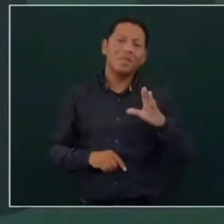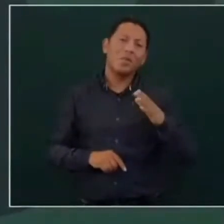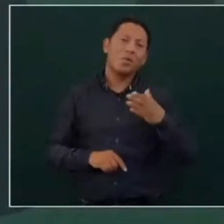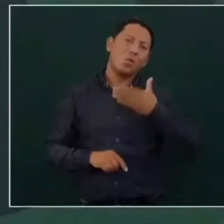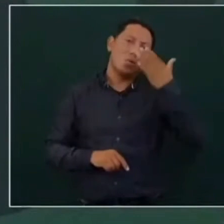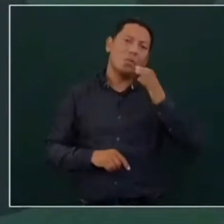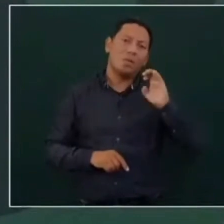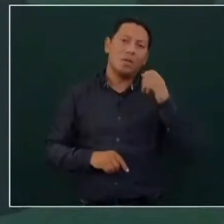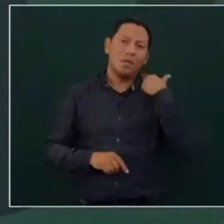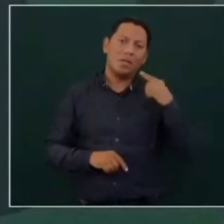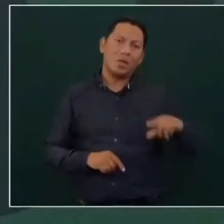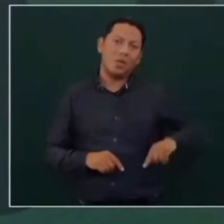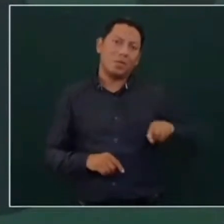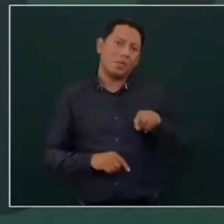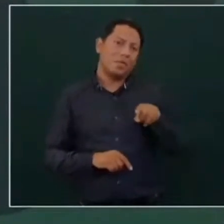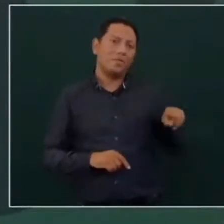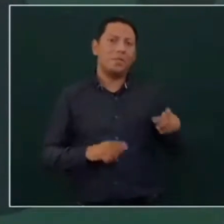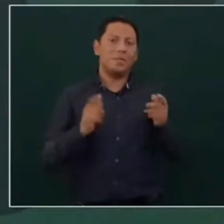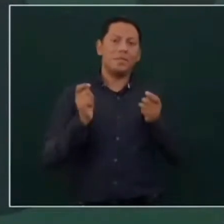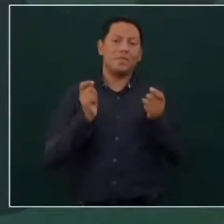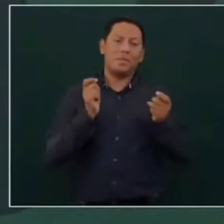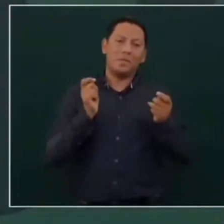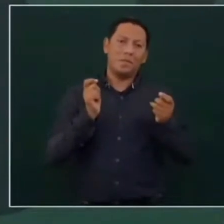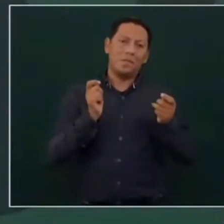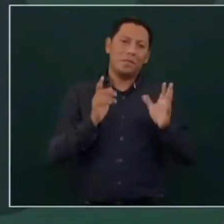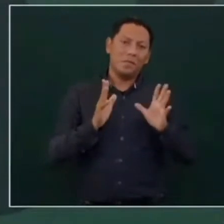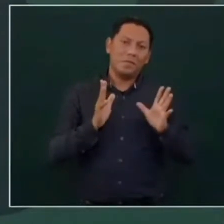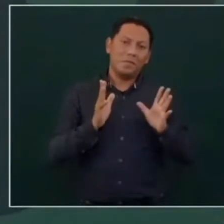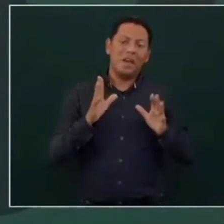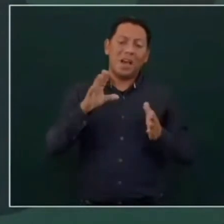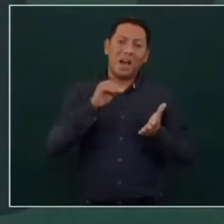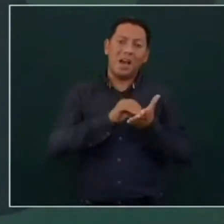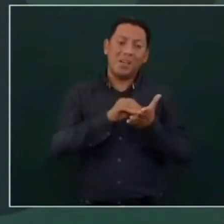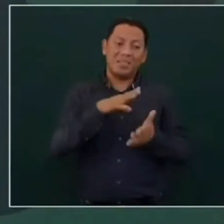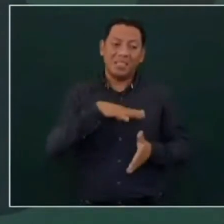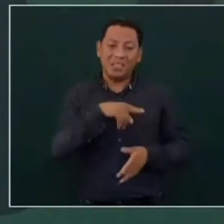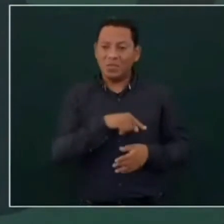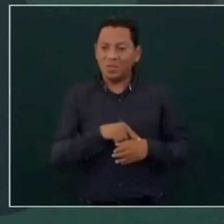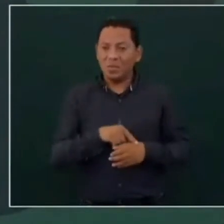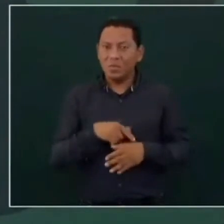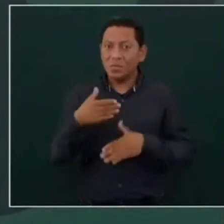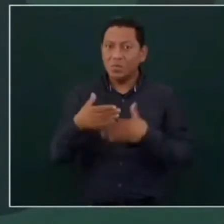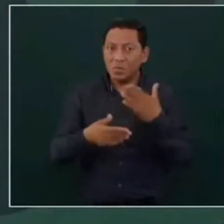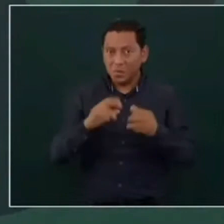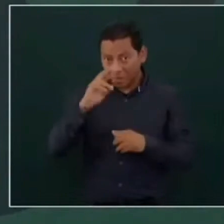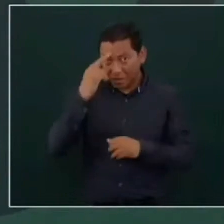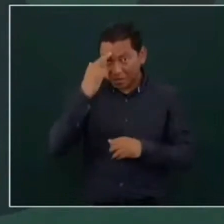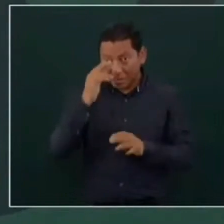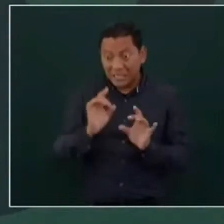pues se volvió a inundar Tabasco. Entonces, ¿sí?